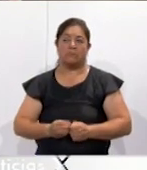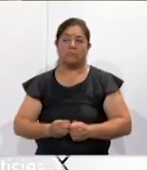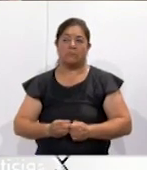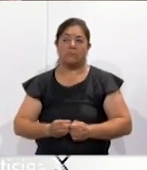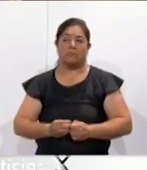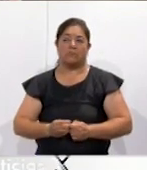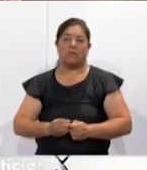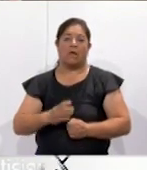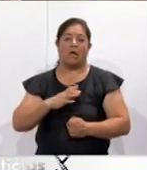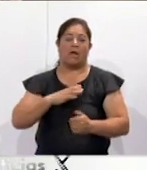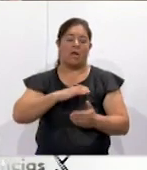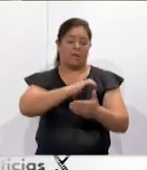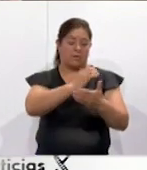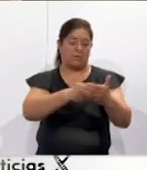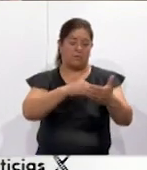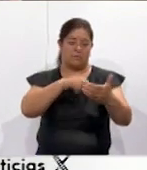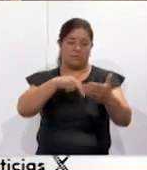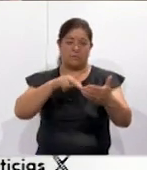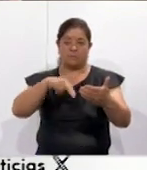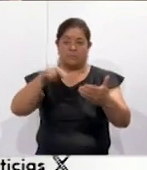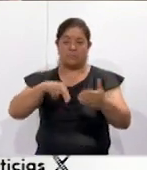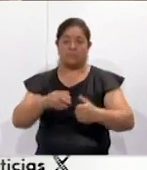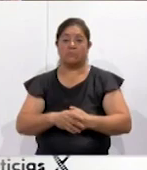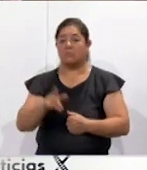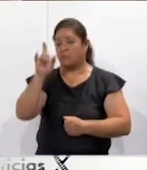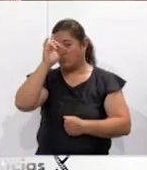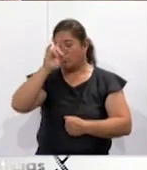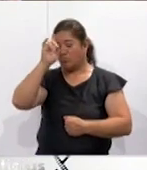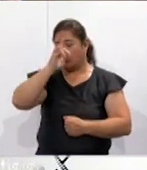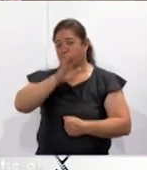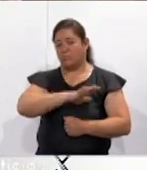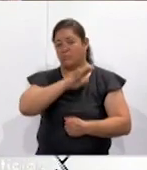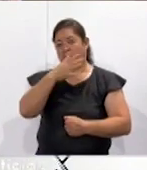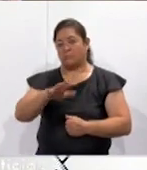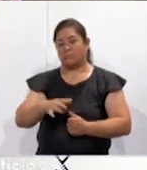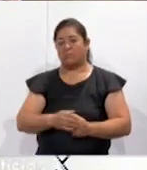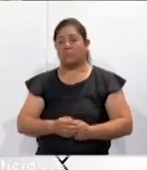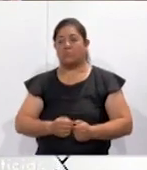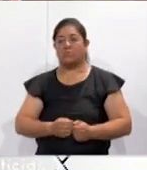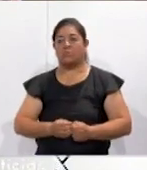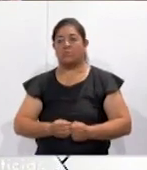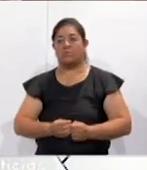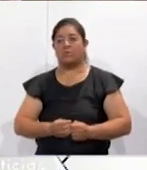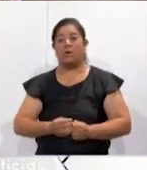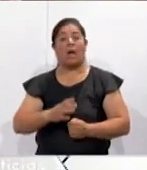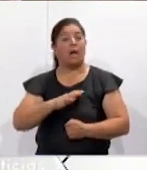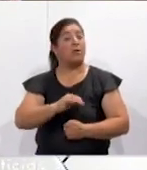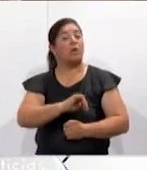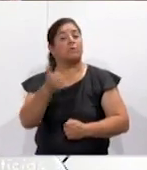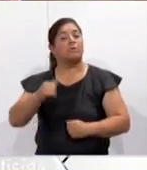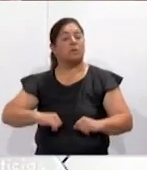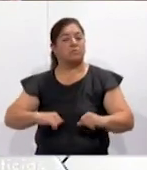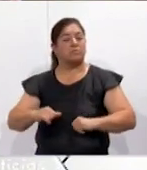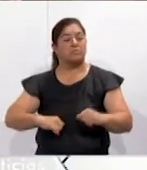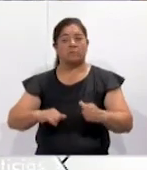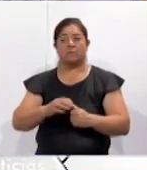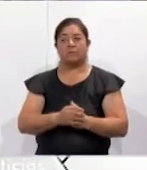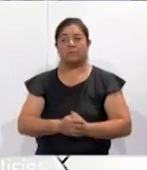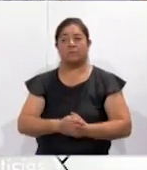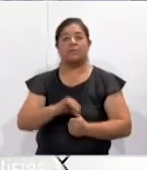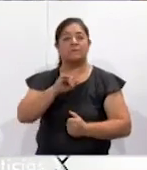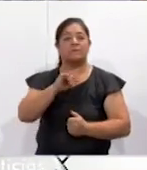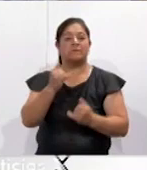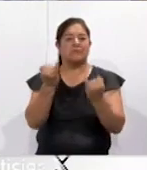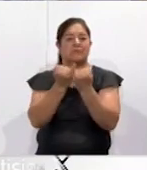la firma de este convenio. De este convenio. Con nuestro consejo general también. Claro. ¿Tenían otra actividad también? Sí, el día de mañana, también